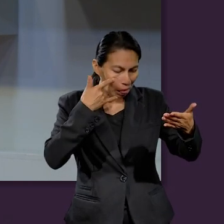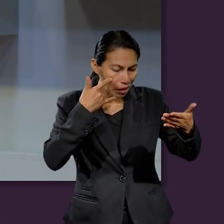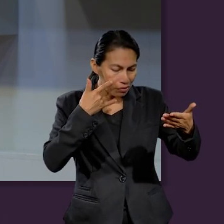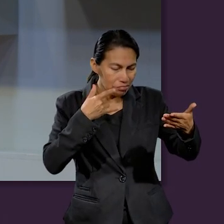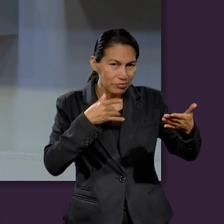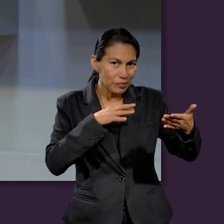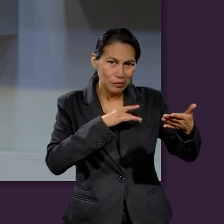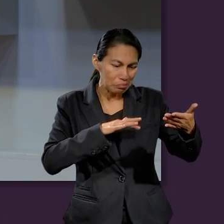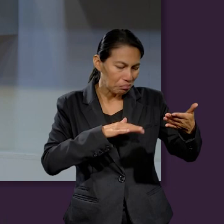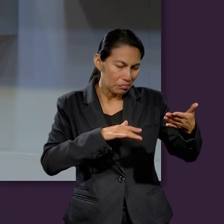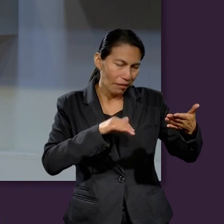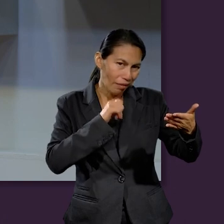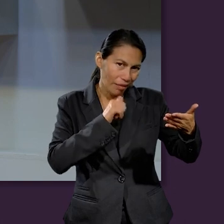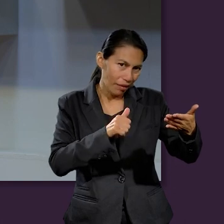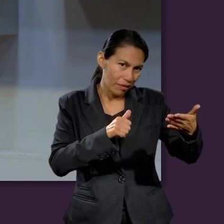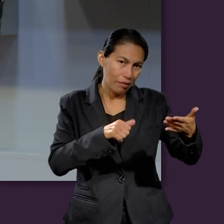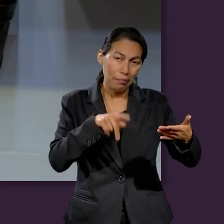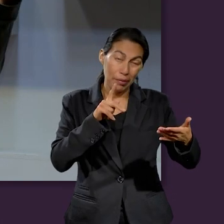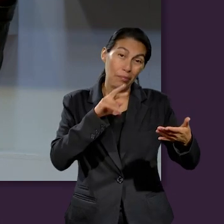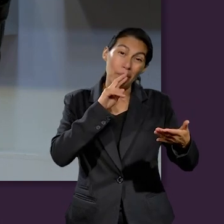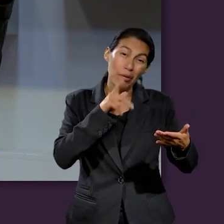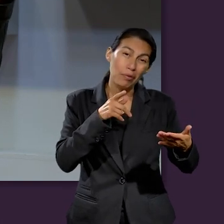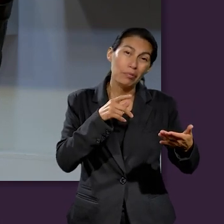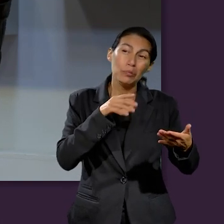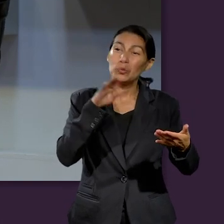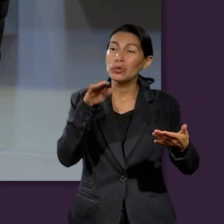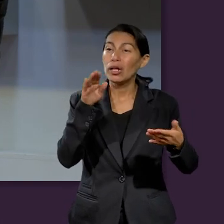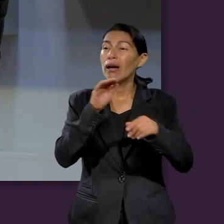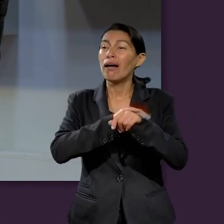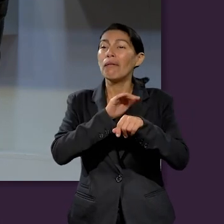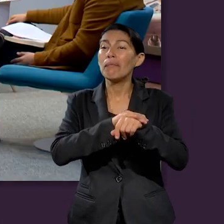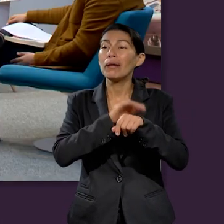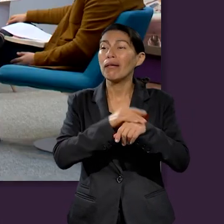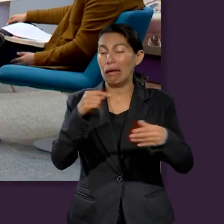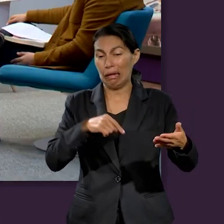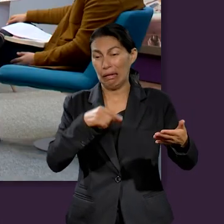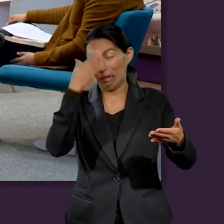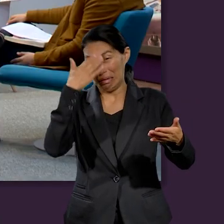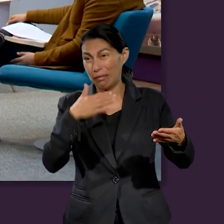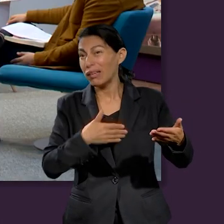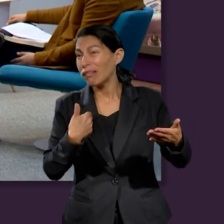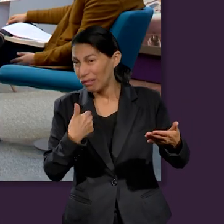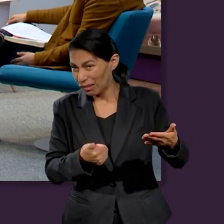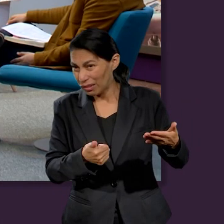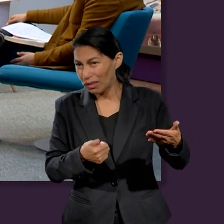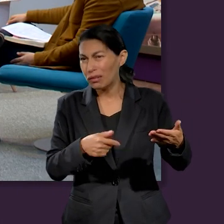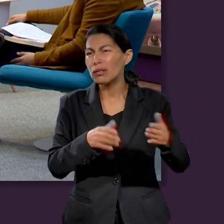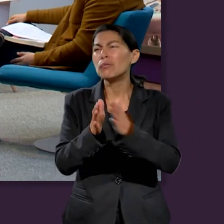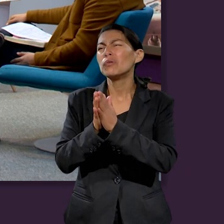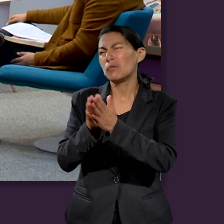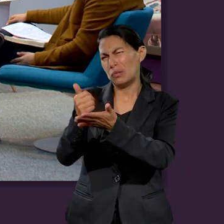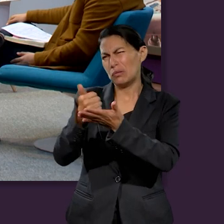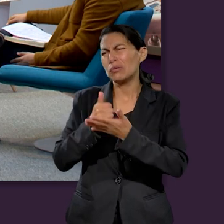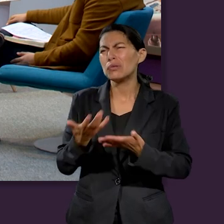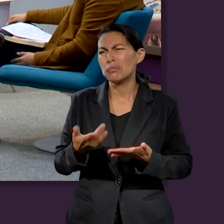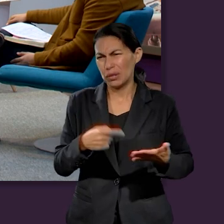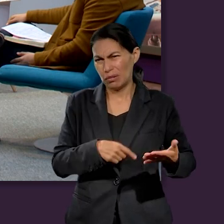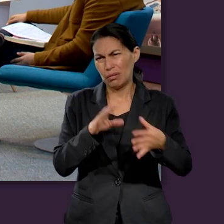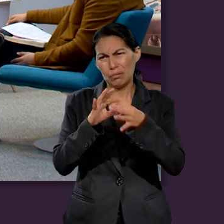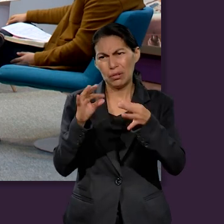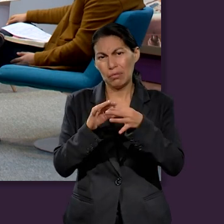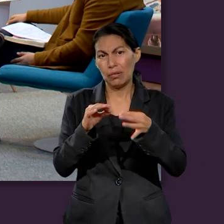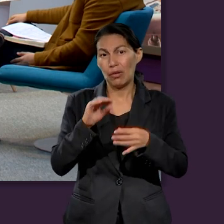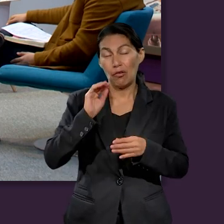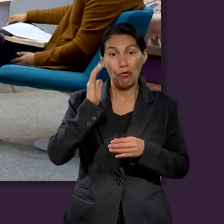quizás la orientación sería tener amigos o personas que conozcan este asunto y si yo no tengo la capacidad para entender esa letra pequeña buscar